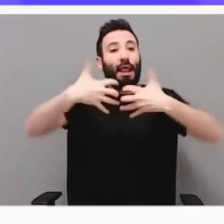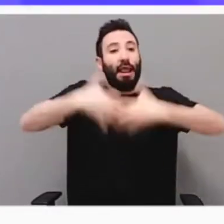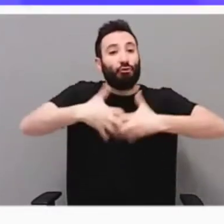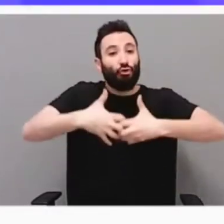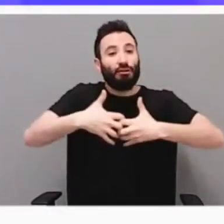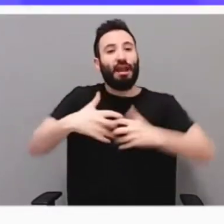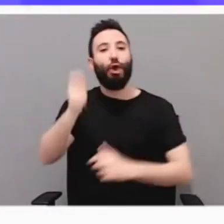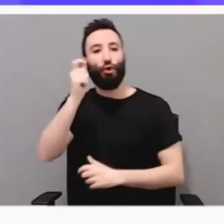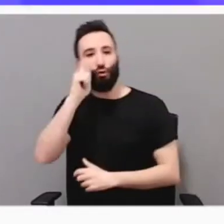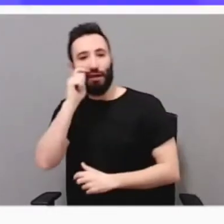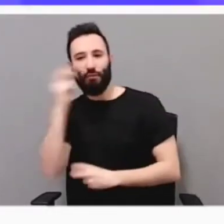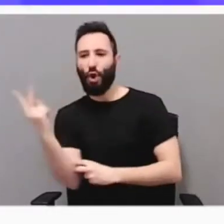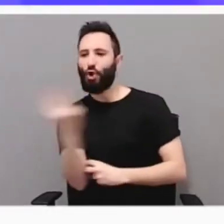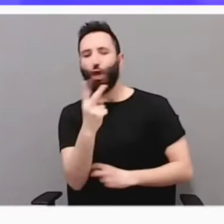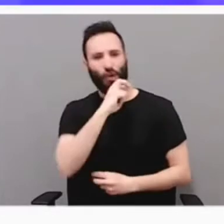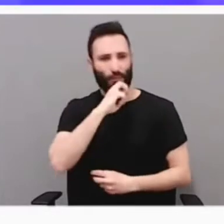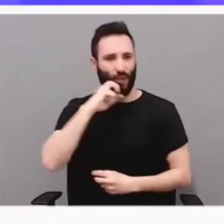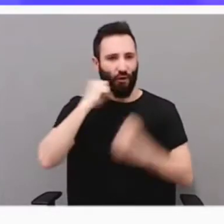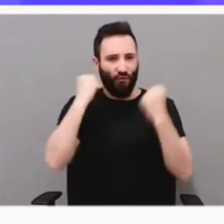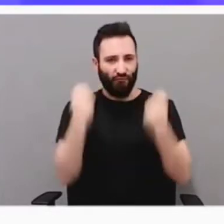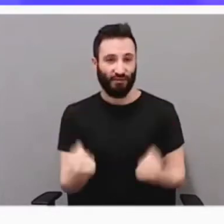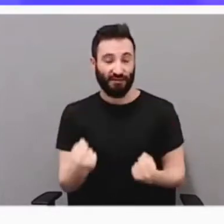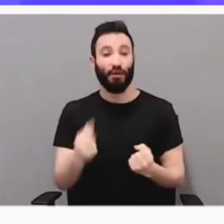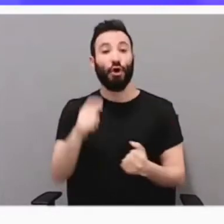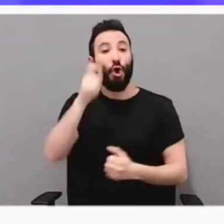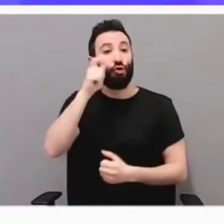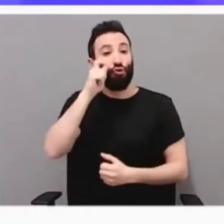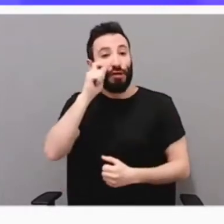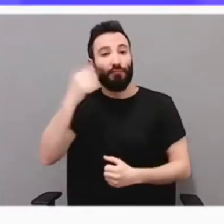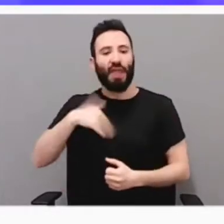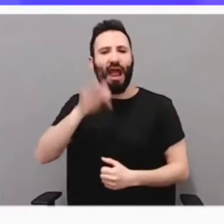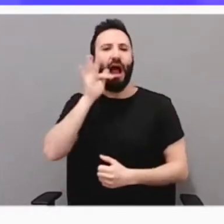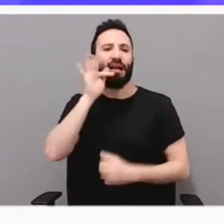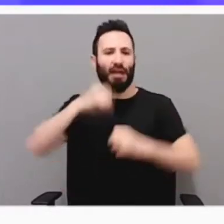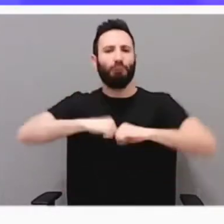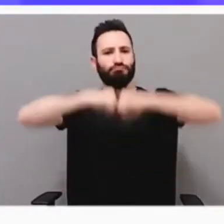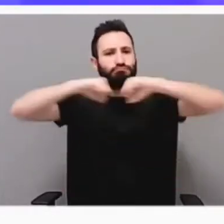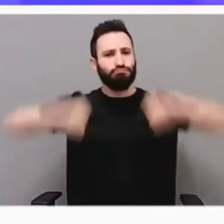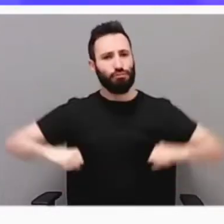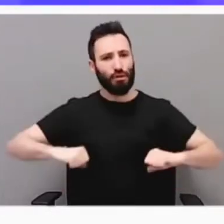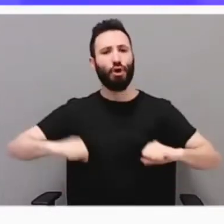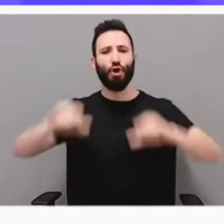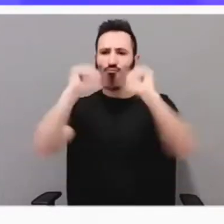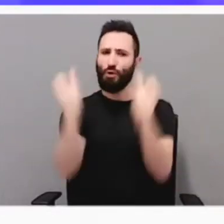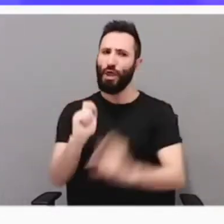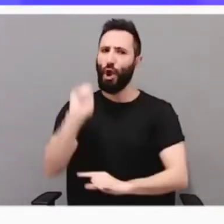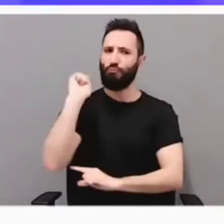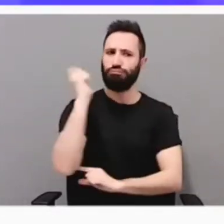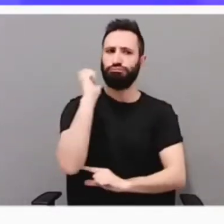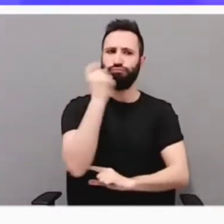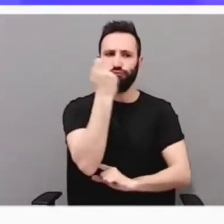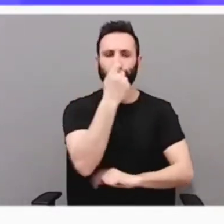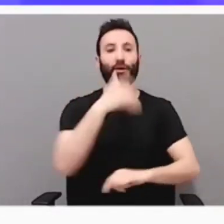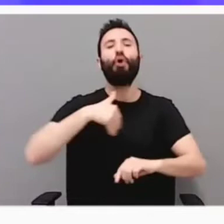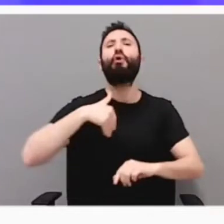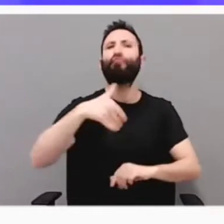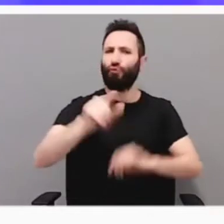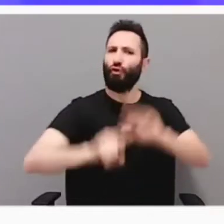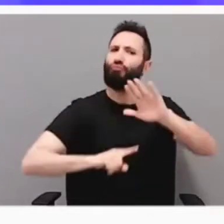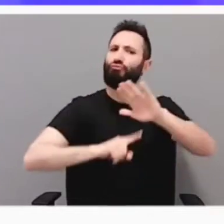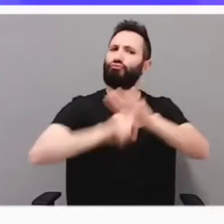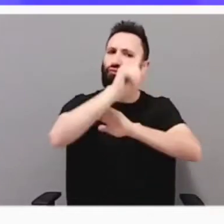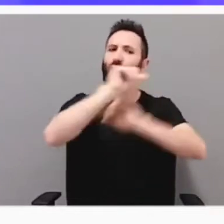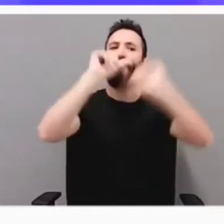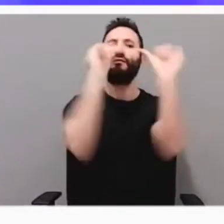Un turismo ya consolidado en Alcalá, modelo de éxito y con notables perspectivas de seguir creciendo de una forma sostenible.